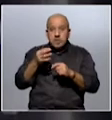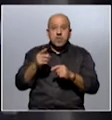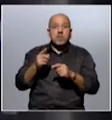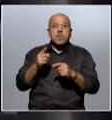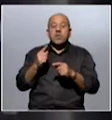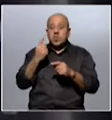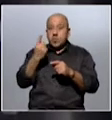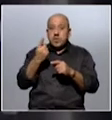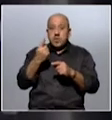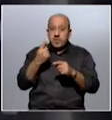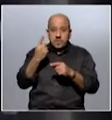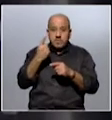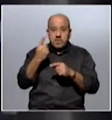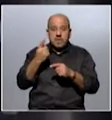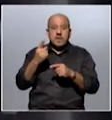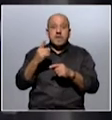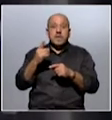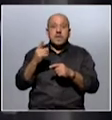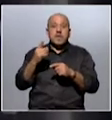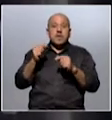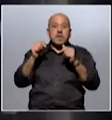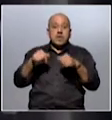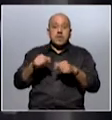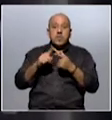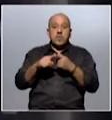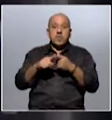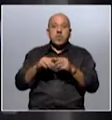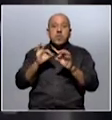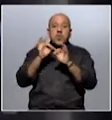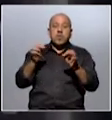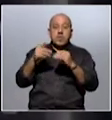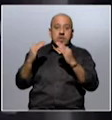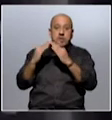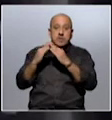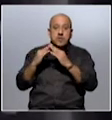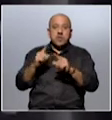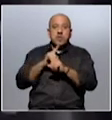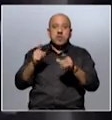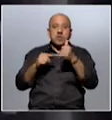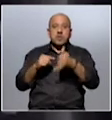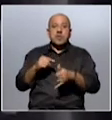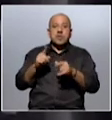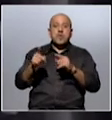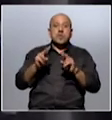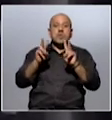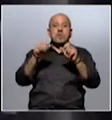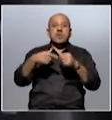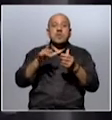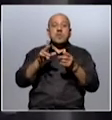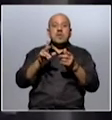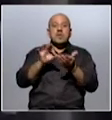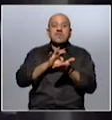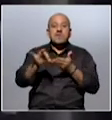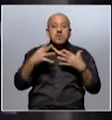alternativas que hay que tener en cuenta es que un residencial o un hogar no debería de ser una extensión del sistema de salud,